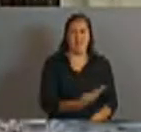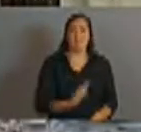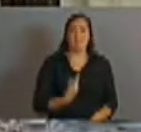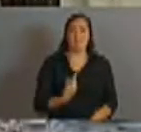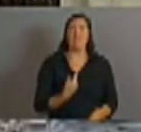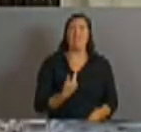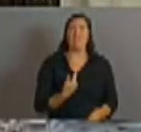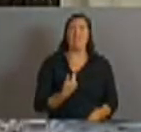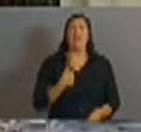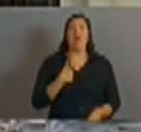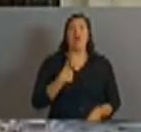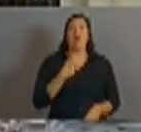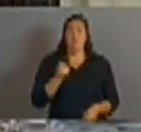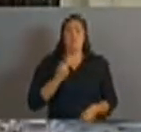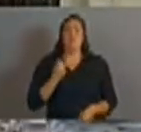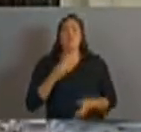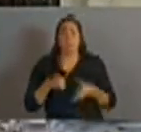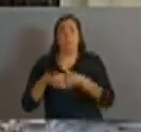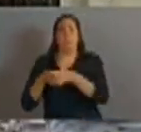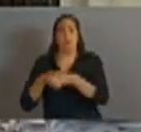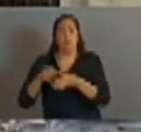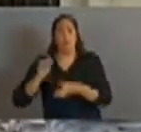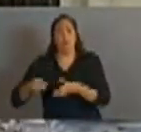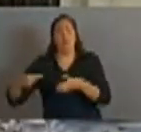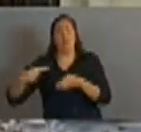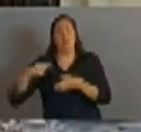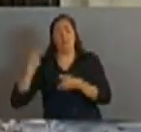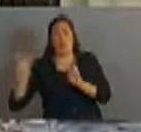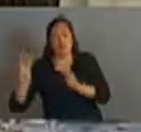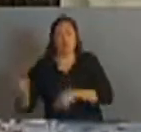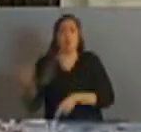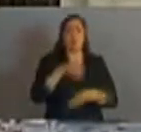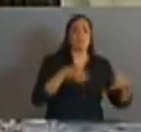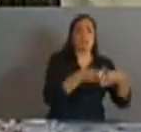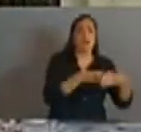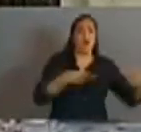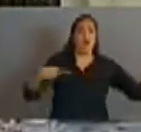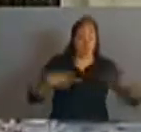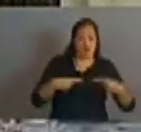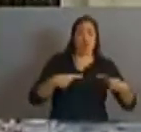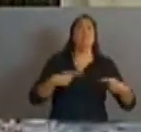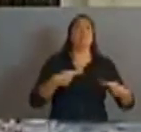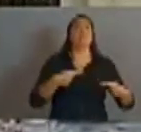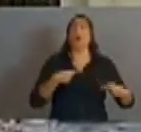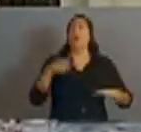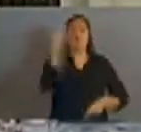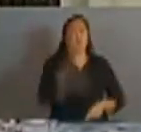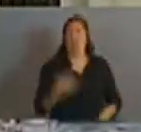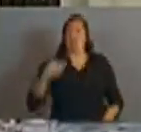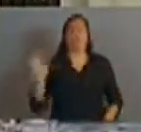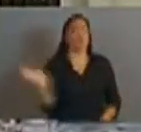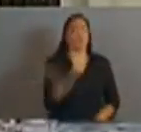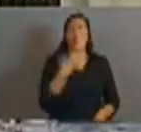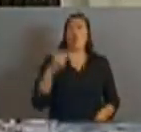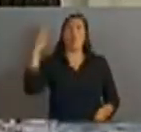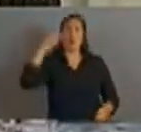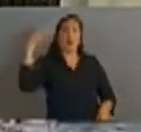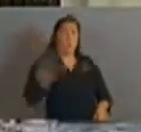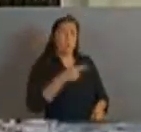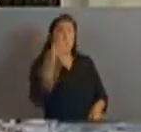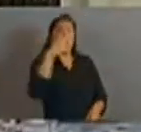los que representan a mi partido, de los que representan a la oposición, al país de los argentinos, destaca a nuestro país